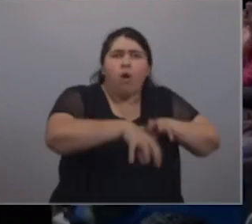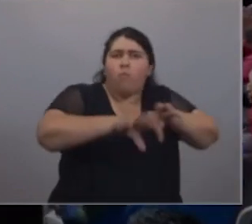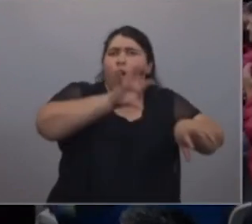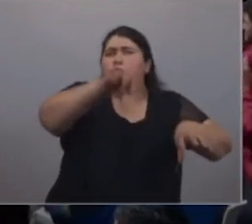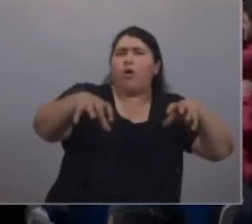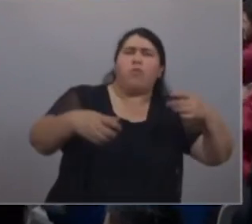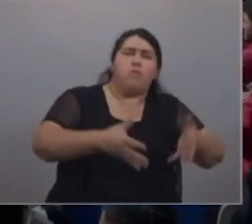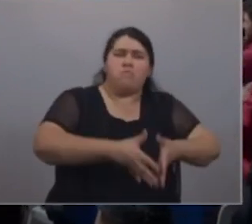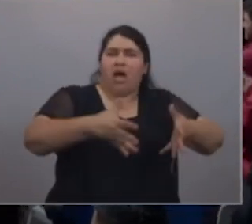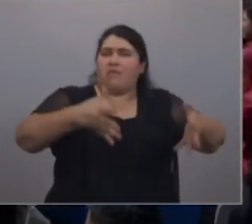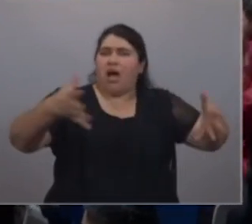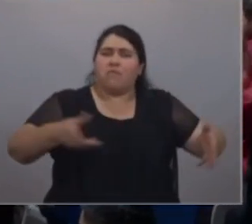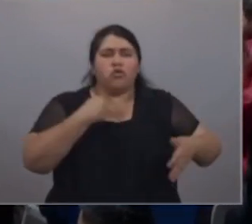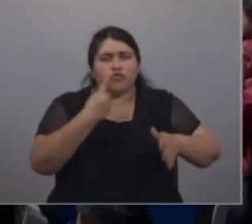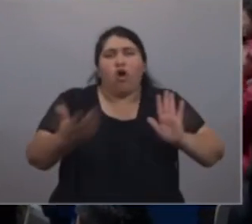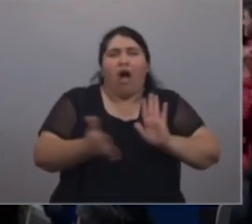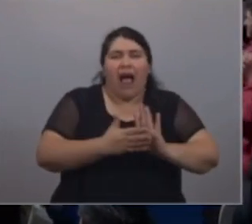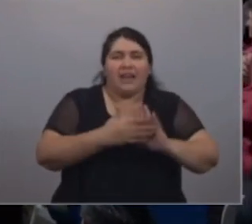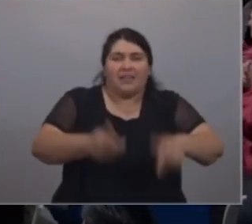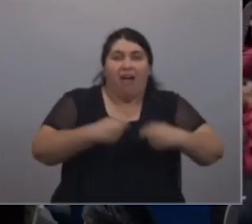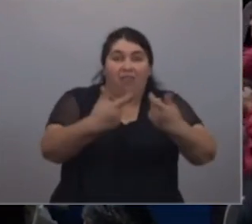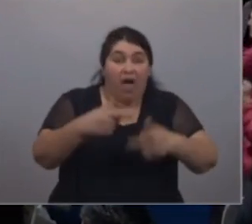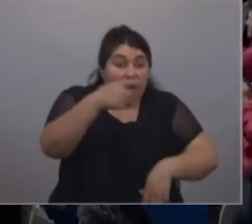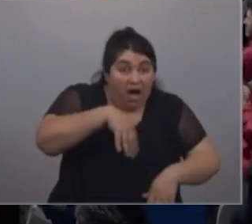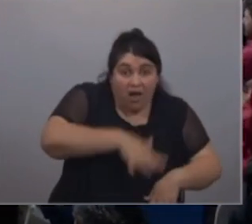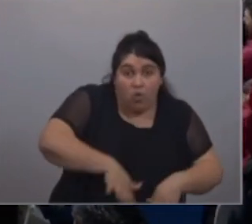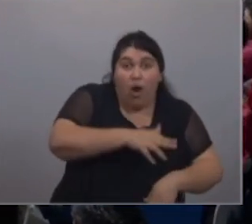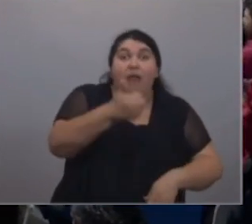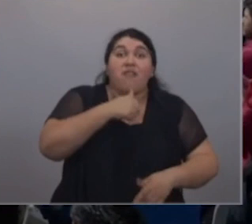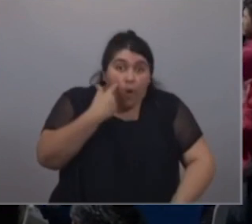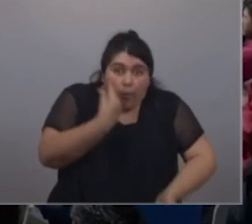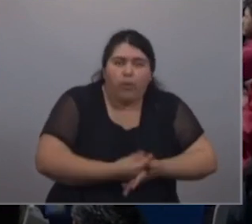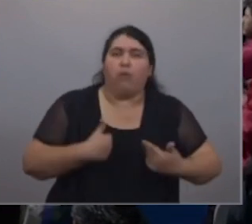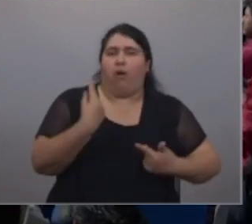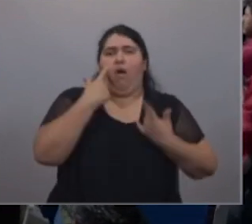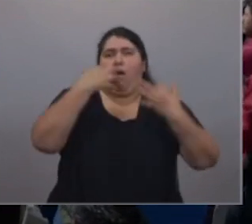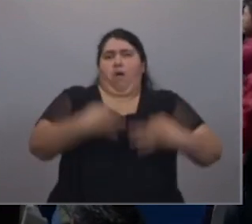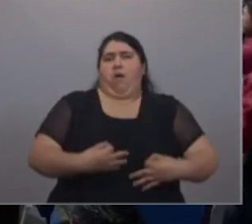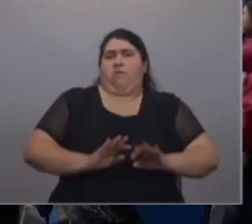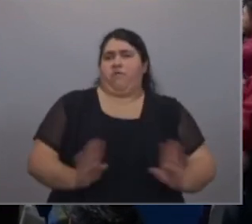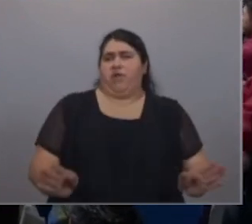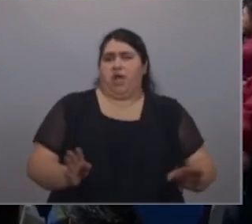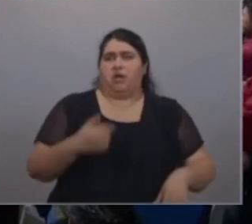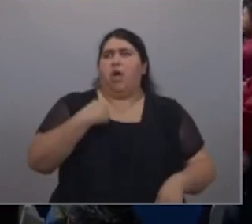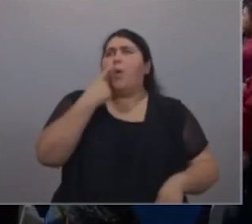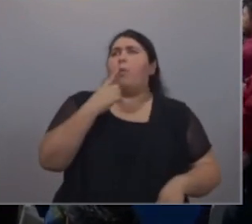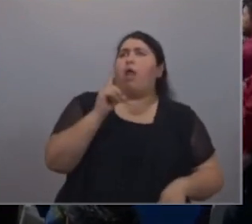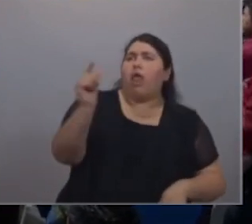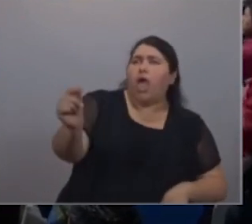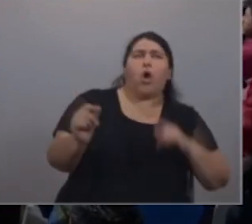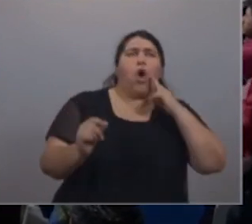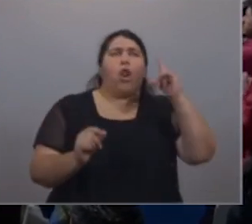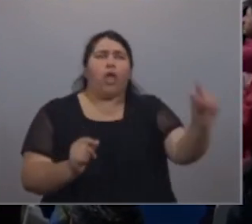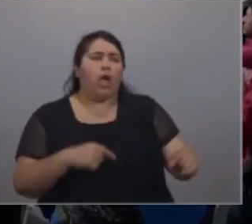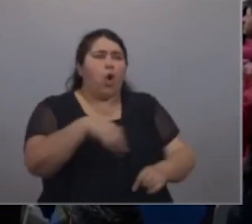Buenos Aires, y vamos a garantizar que vivir en Madariaga sea también digno, que no por estar más lejos, no por